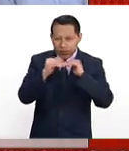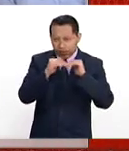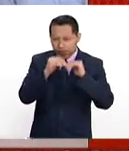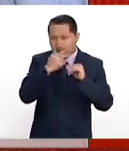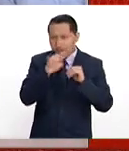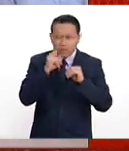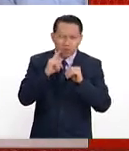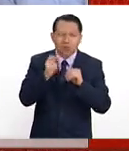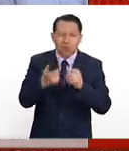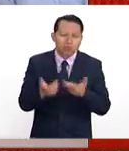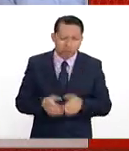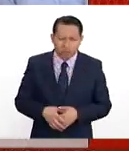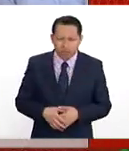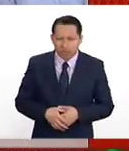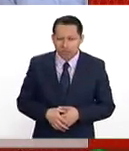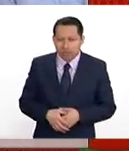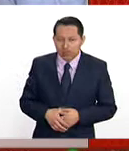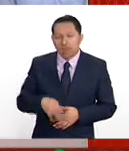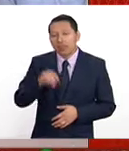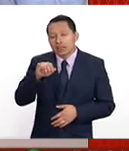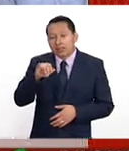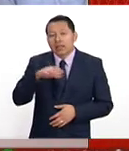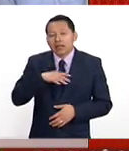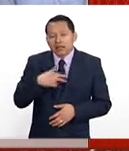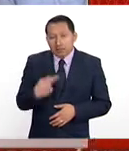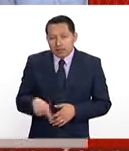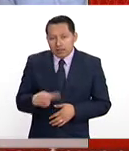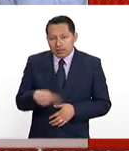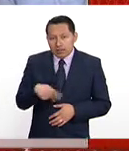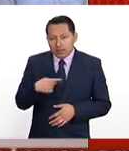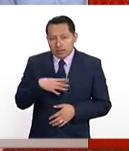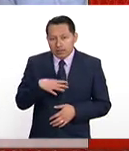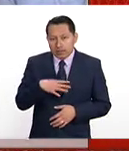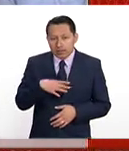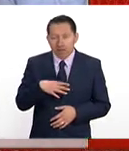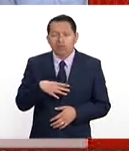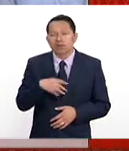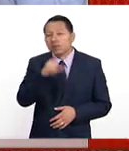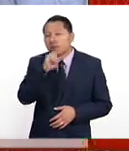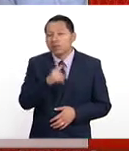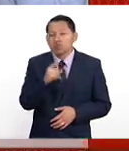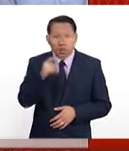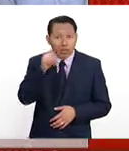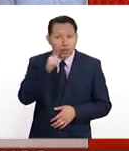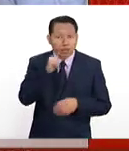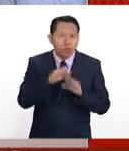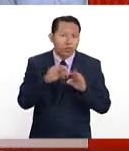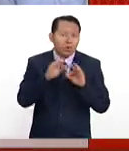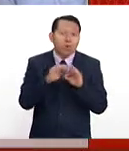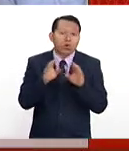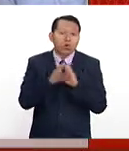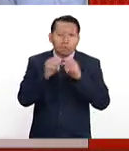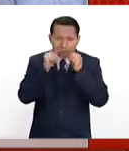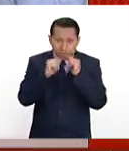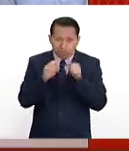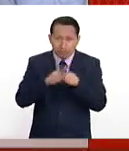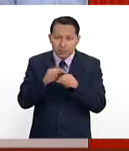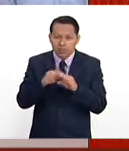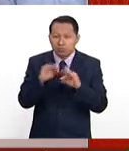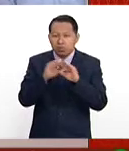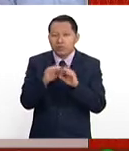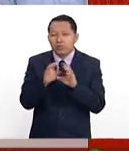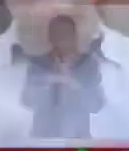género, ingeniero? Fíjese que sí, aquí en el Tecnológico Superior de Zongolica, esa es nuestra premisa, atendemos principalmente